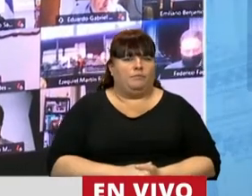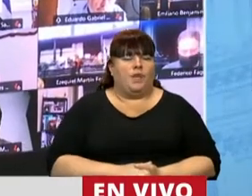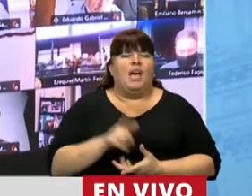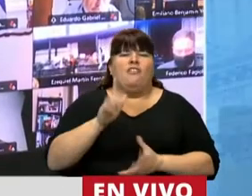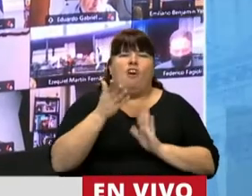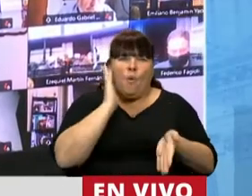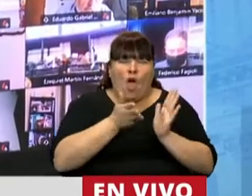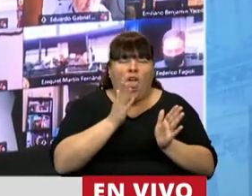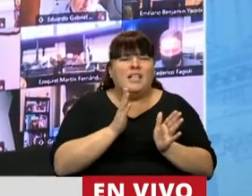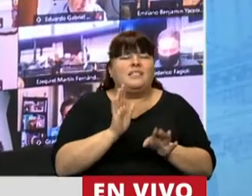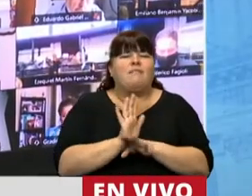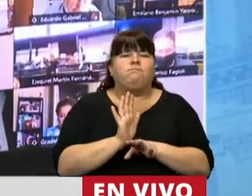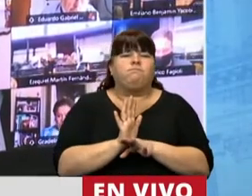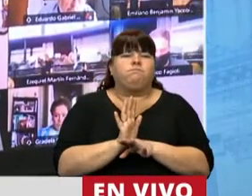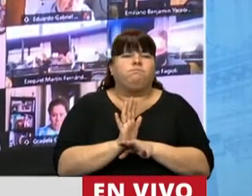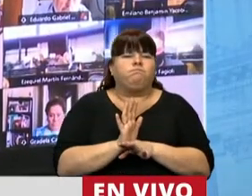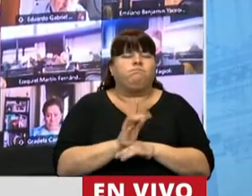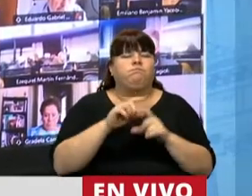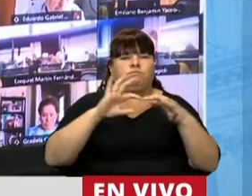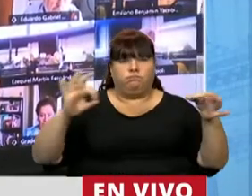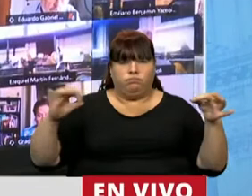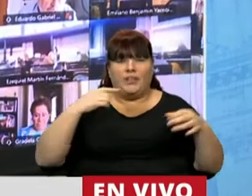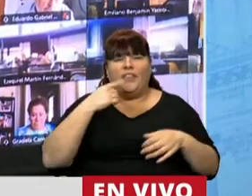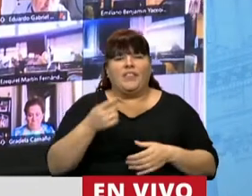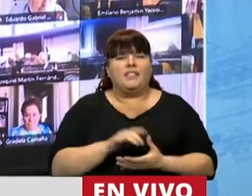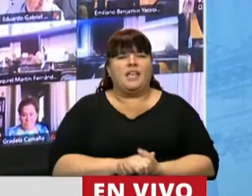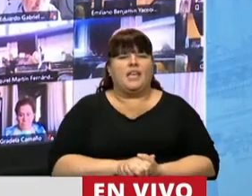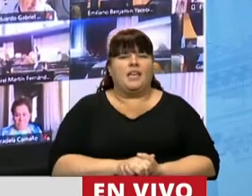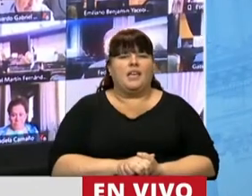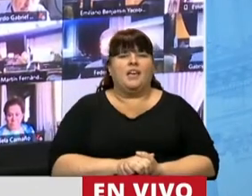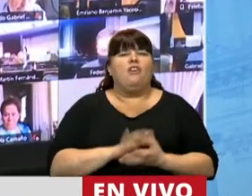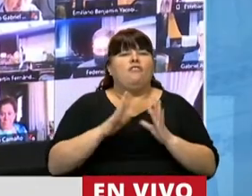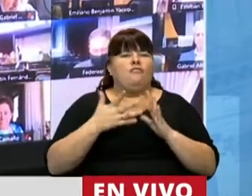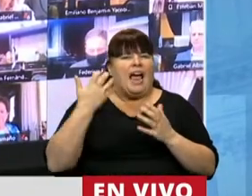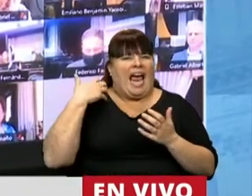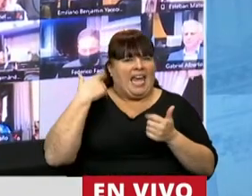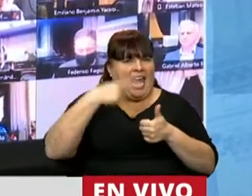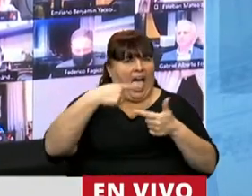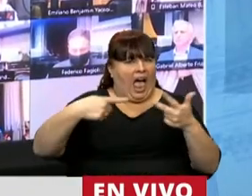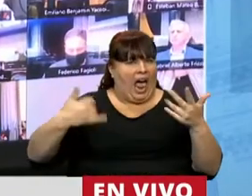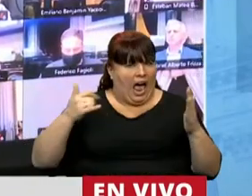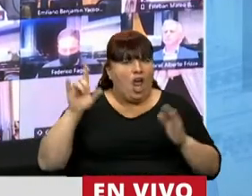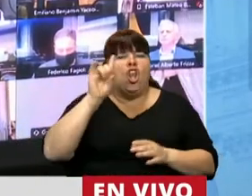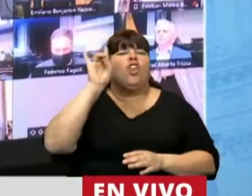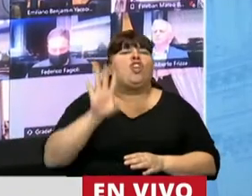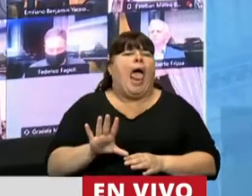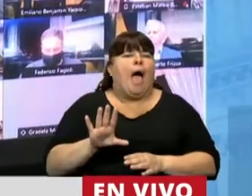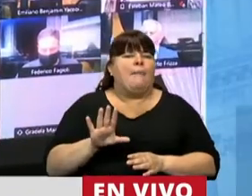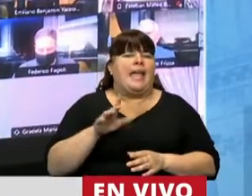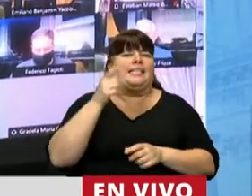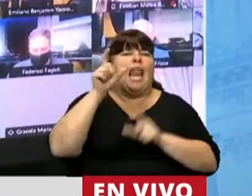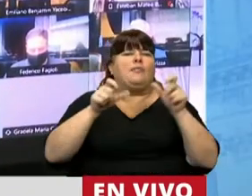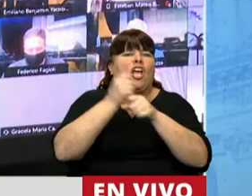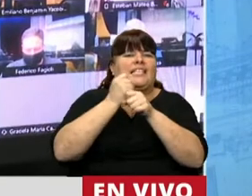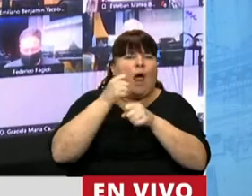una práctica que la define en marcos de actuación muy amplios, no solamente que contempla a los